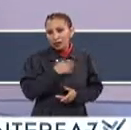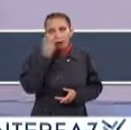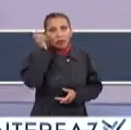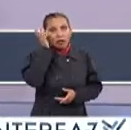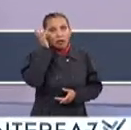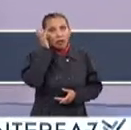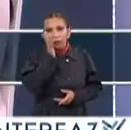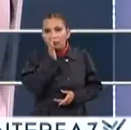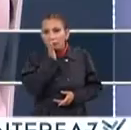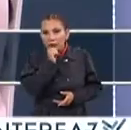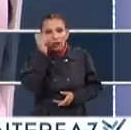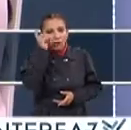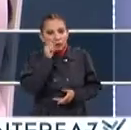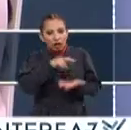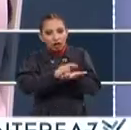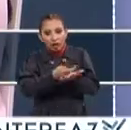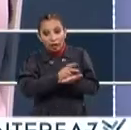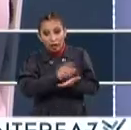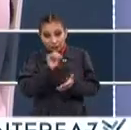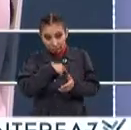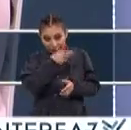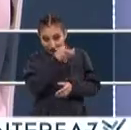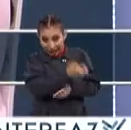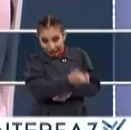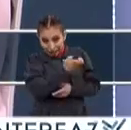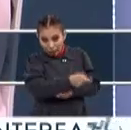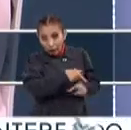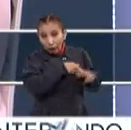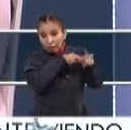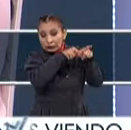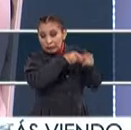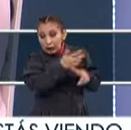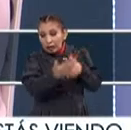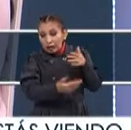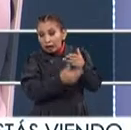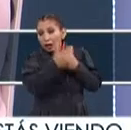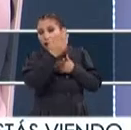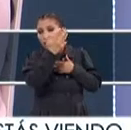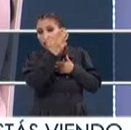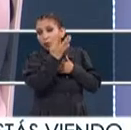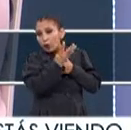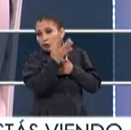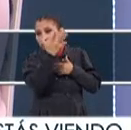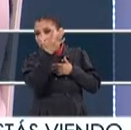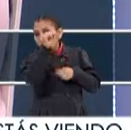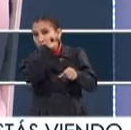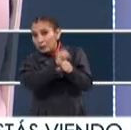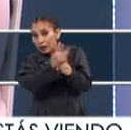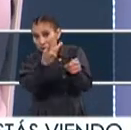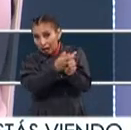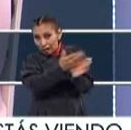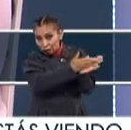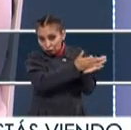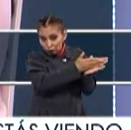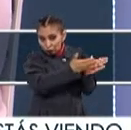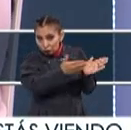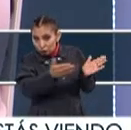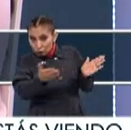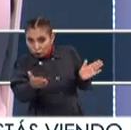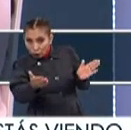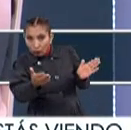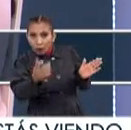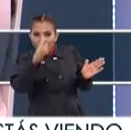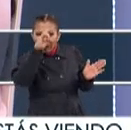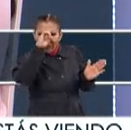insomnio Si todos estos síntomas permanecen cuatro o cinco semanas después del evento Pues